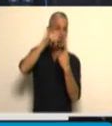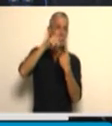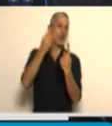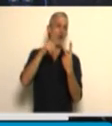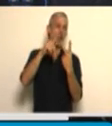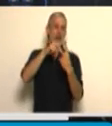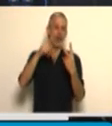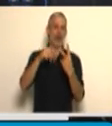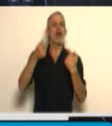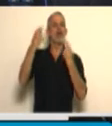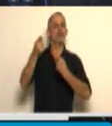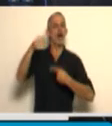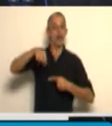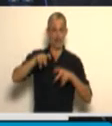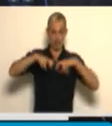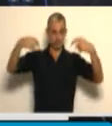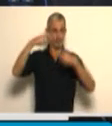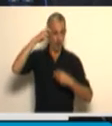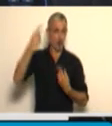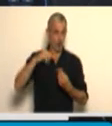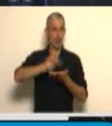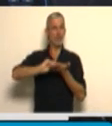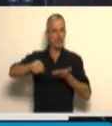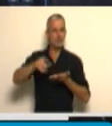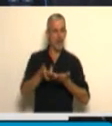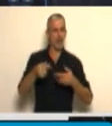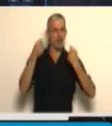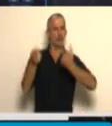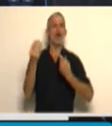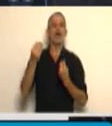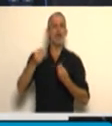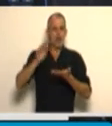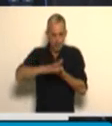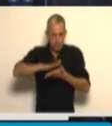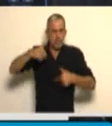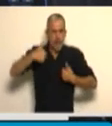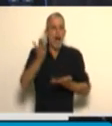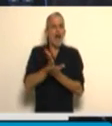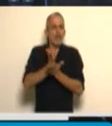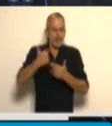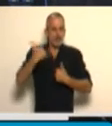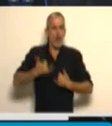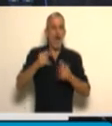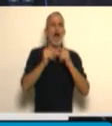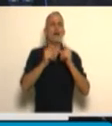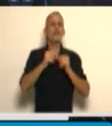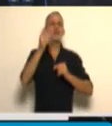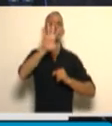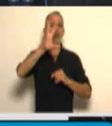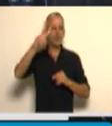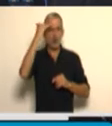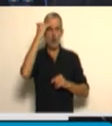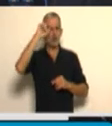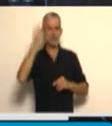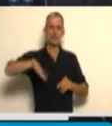reivindicar para esta Cámara de Diputados la facultad excluyente que el artículo 52 de la